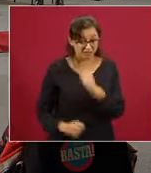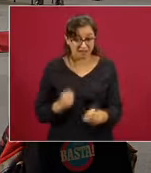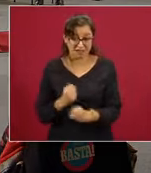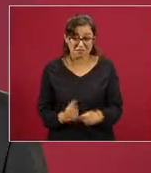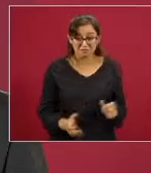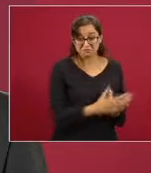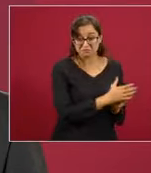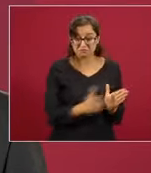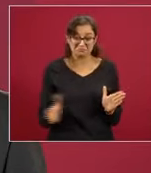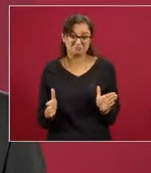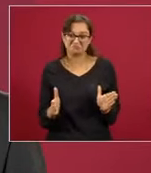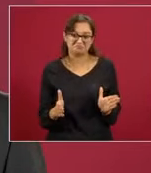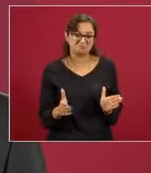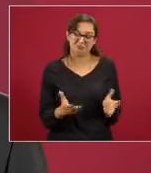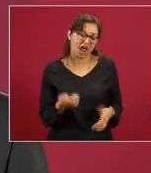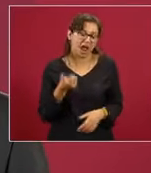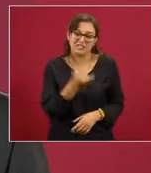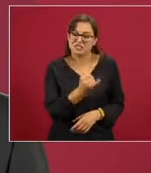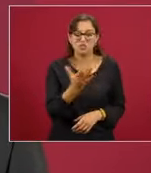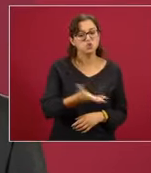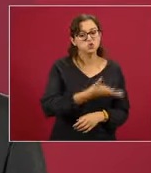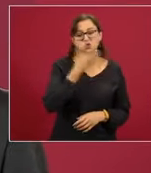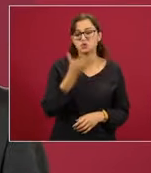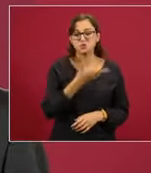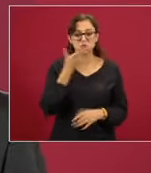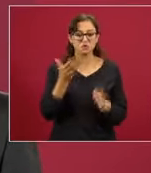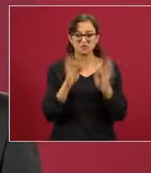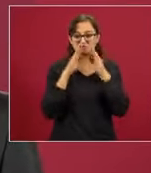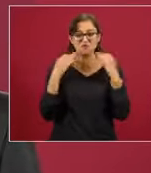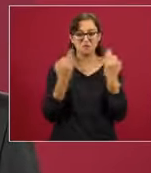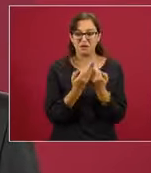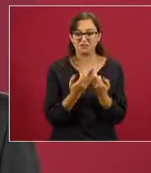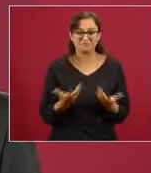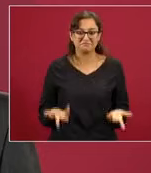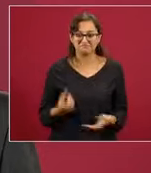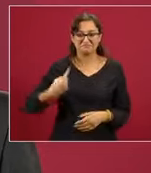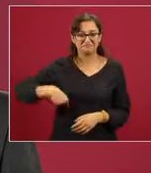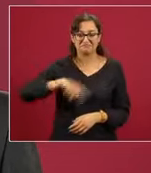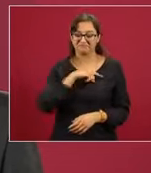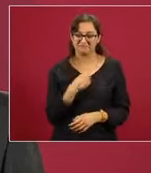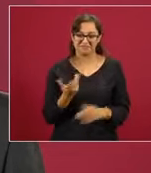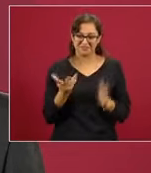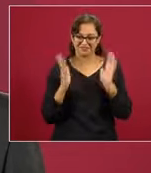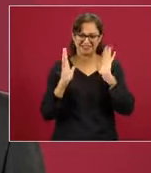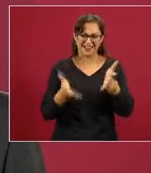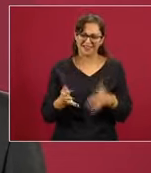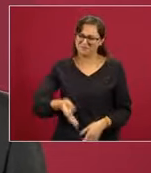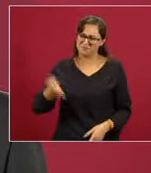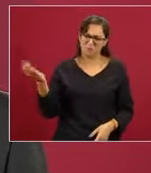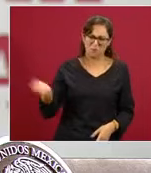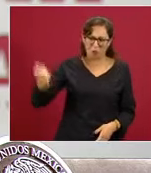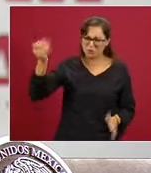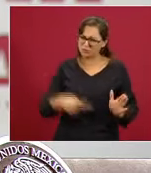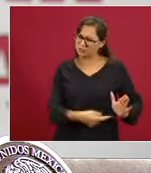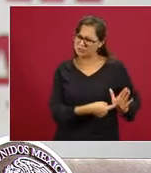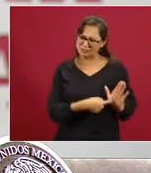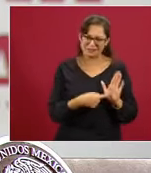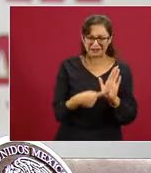es exactamente el modelo que consideramos y ha sido demostrado directamente,